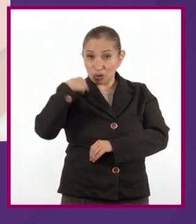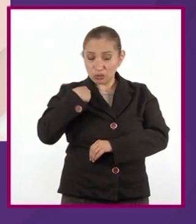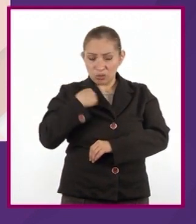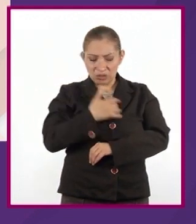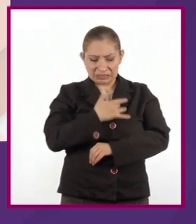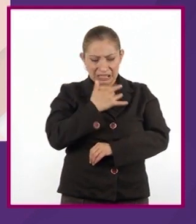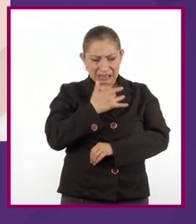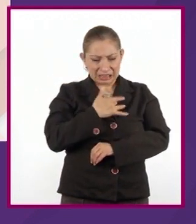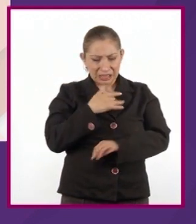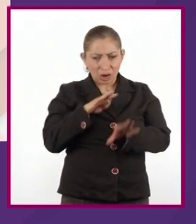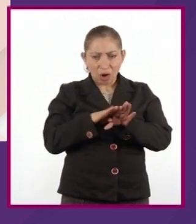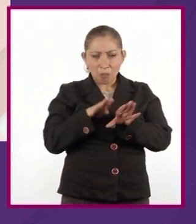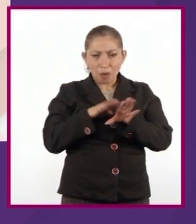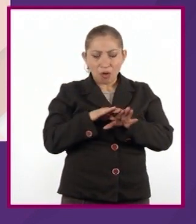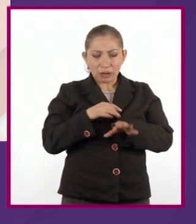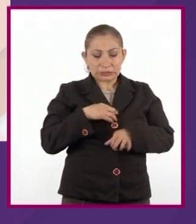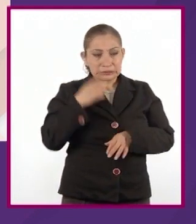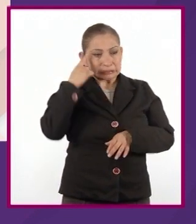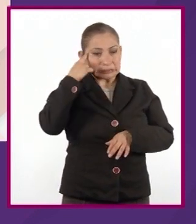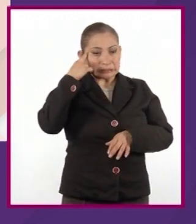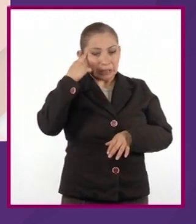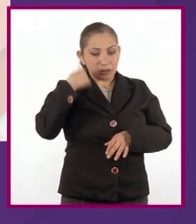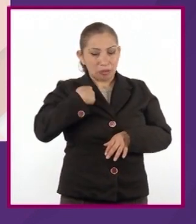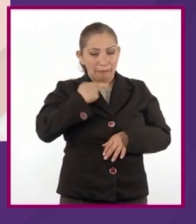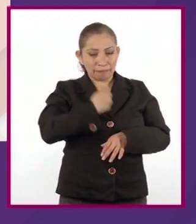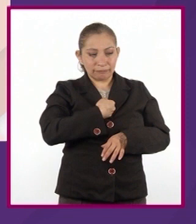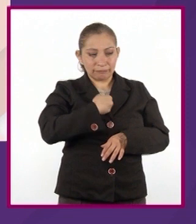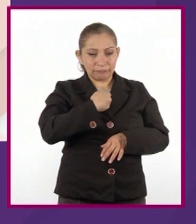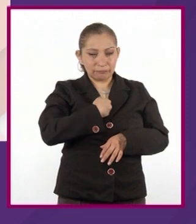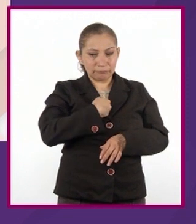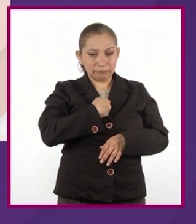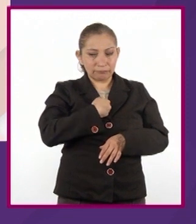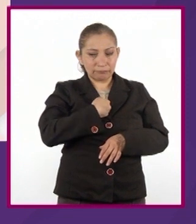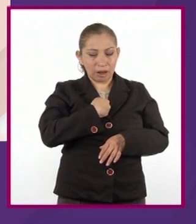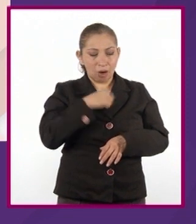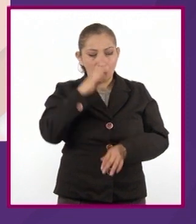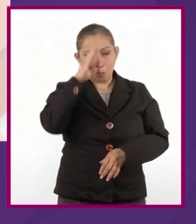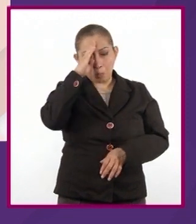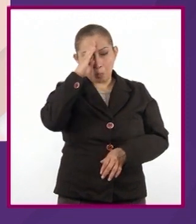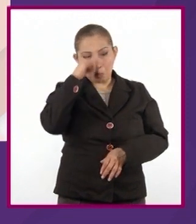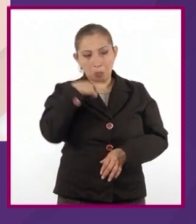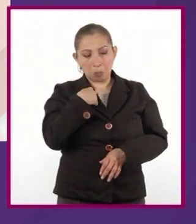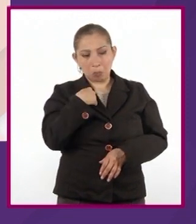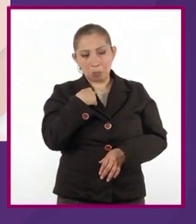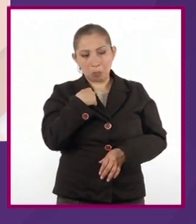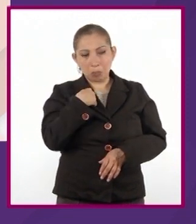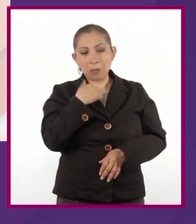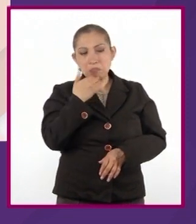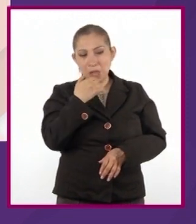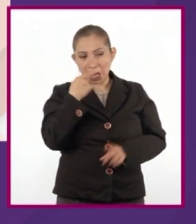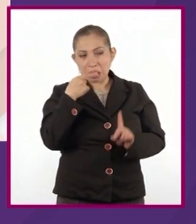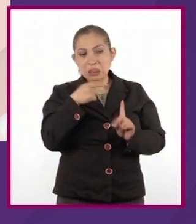interpreté como una toma de conciencia de mi identidad y pensé que era un buen punto de partida para